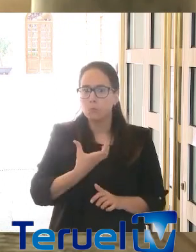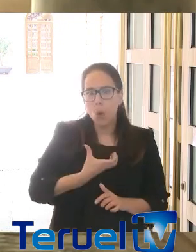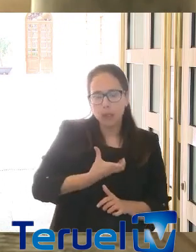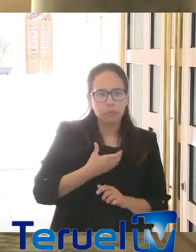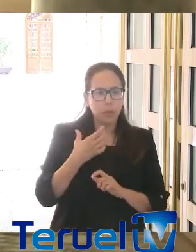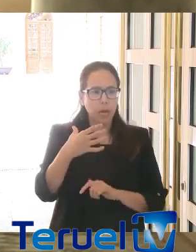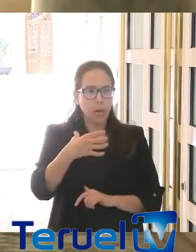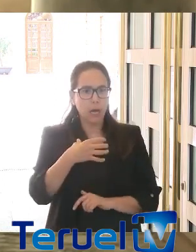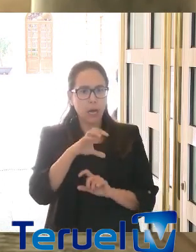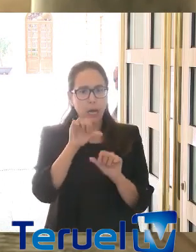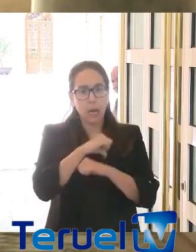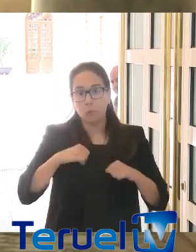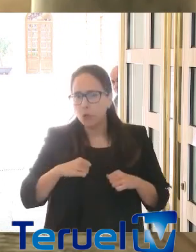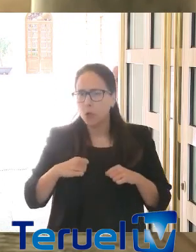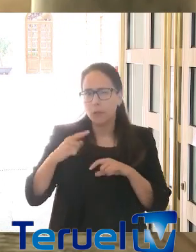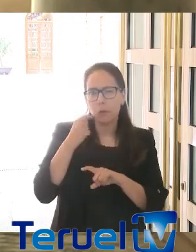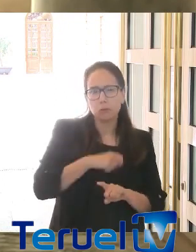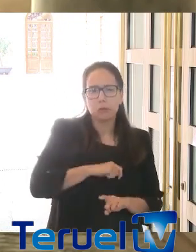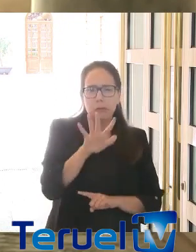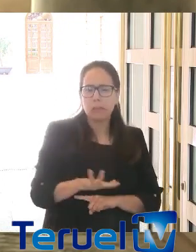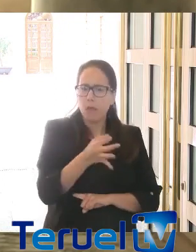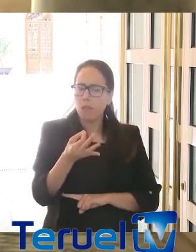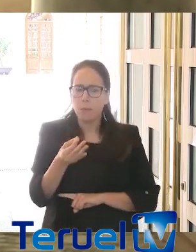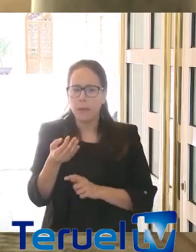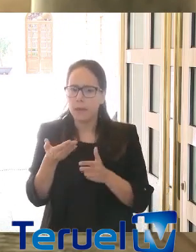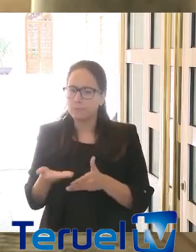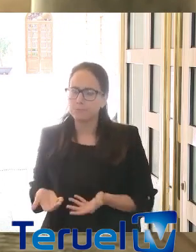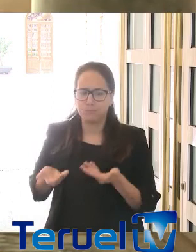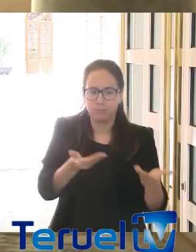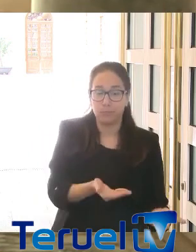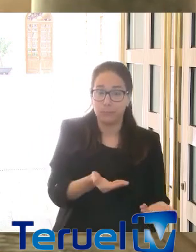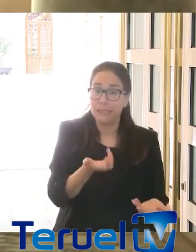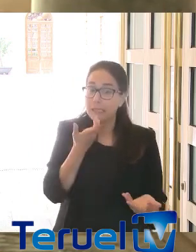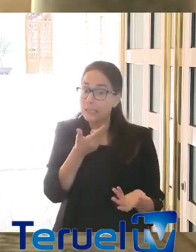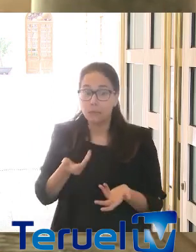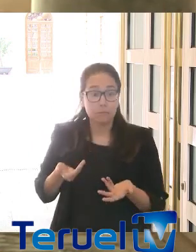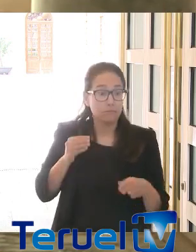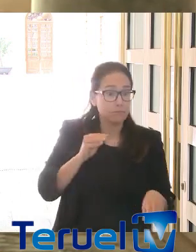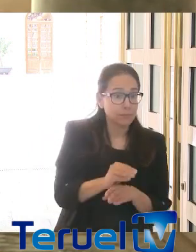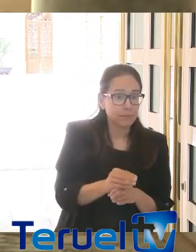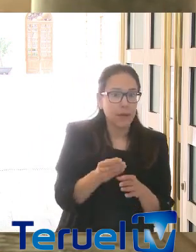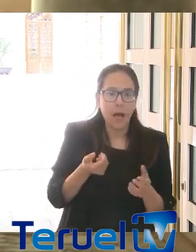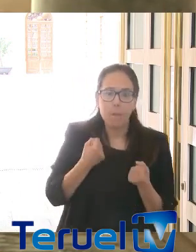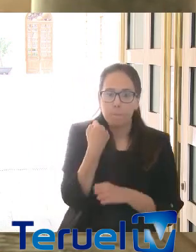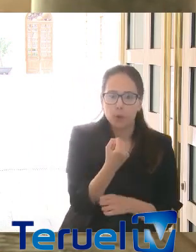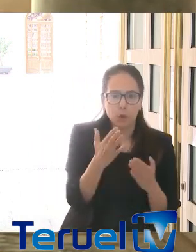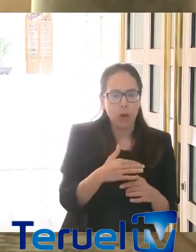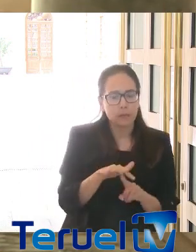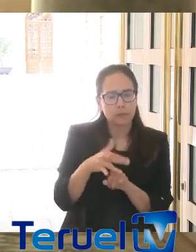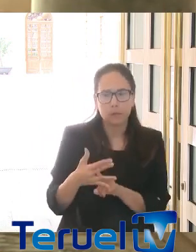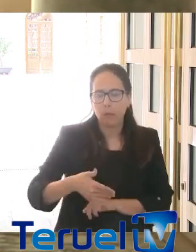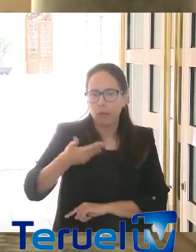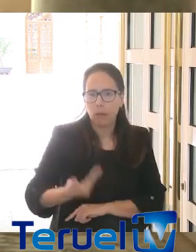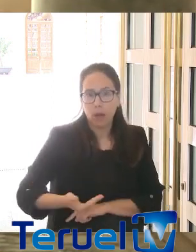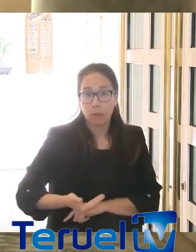autonómicos, nacionales, se tienen que volcar. De lo contrario, pues nos encontraremos ante una situación realmente grave. ¿Qué hay que hacer para